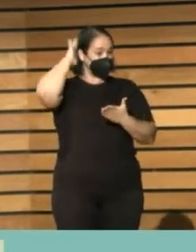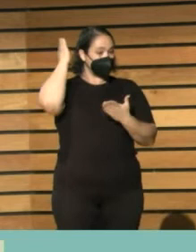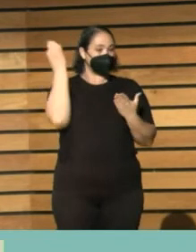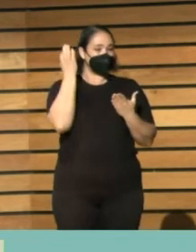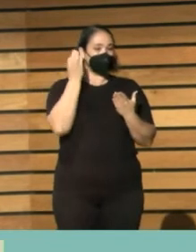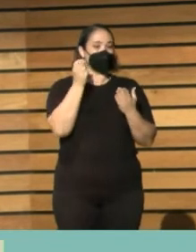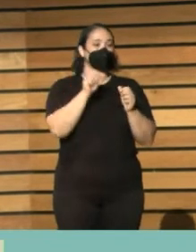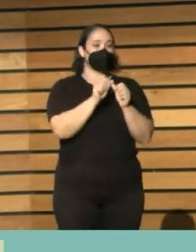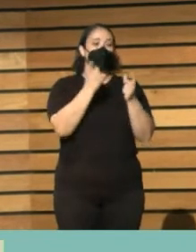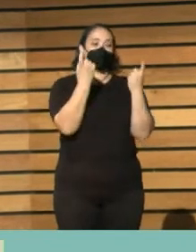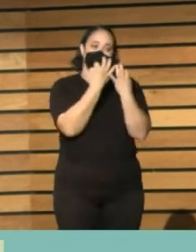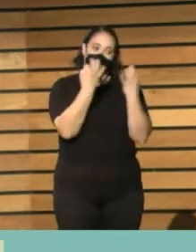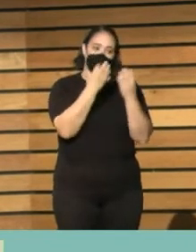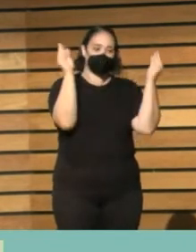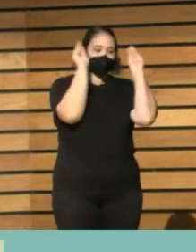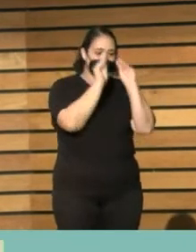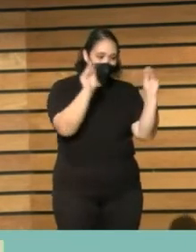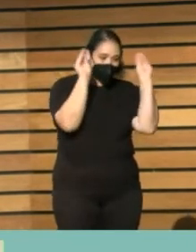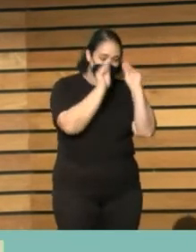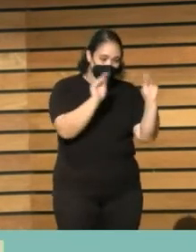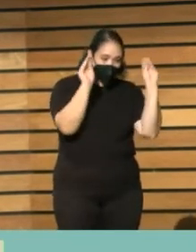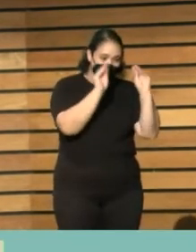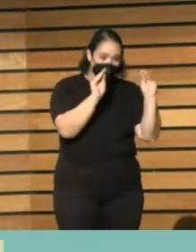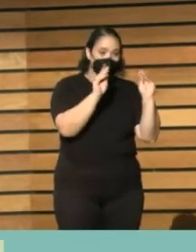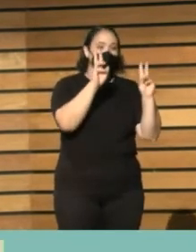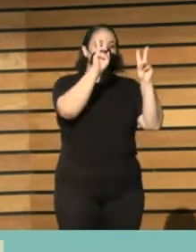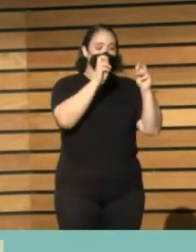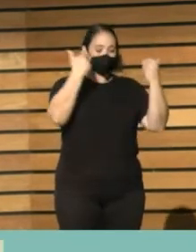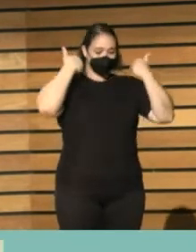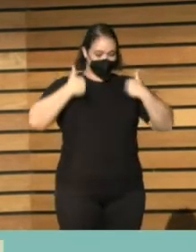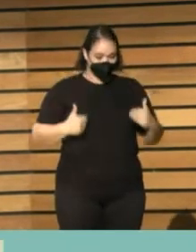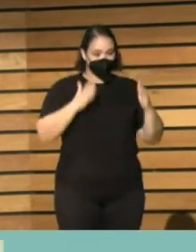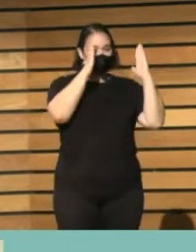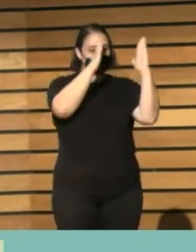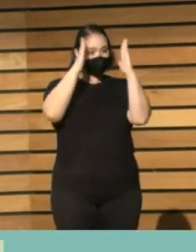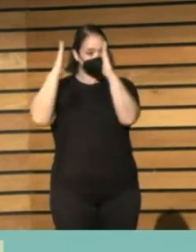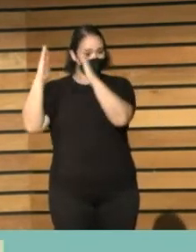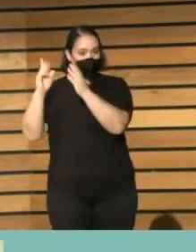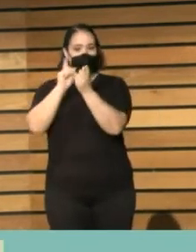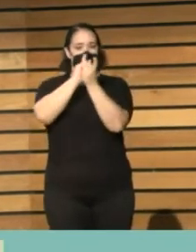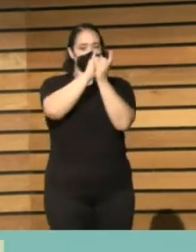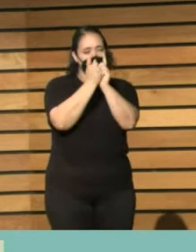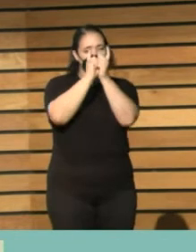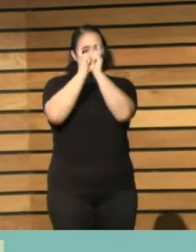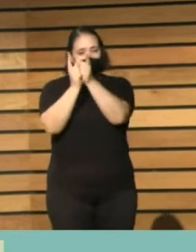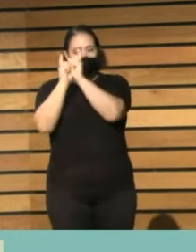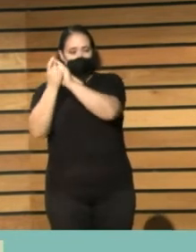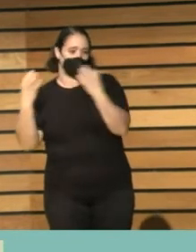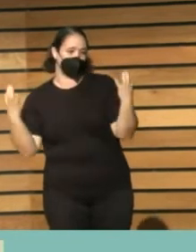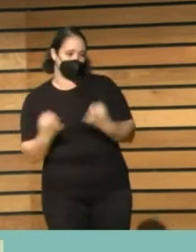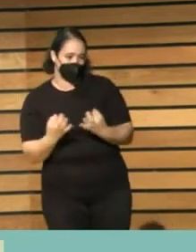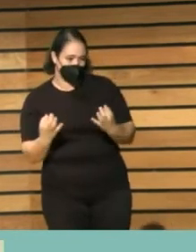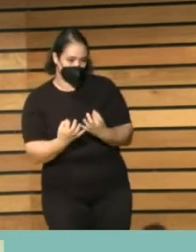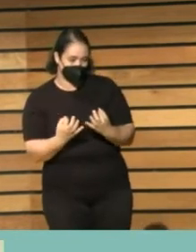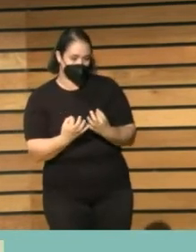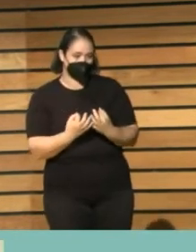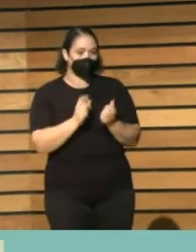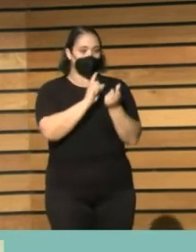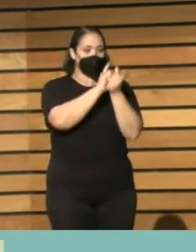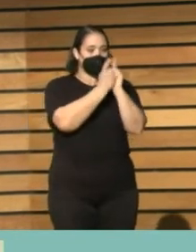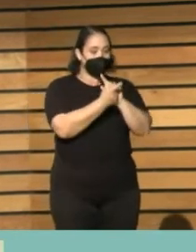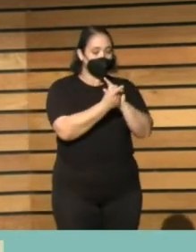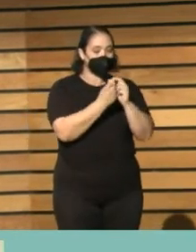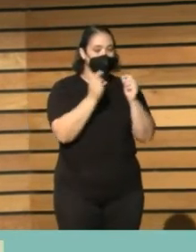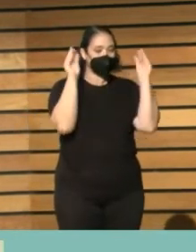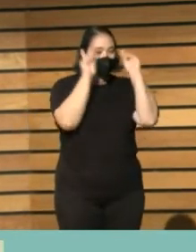de la formación del bibliotecario que tiene que estar cambiando permanentemente y que no cambia en la